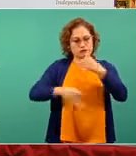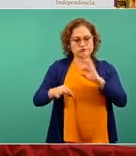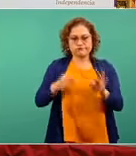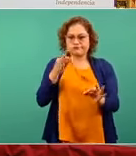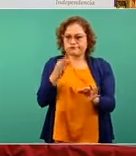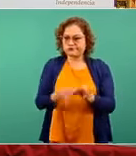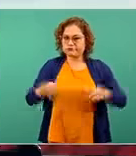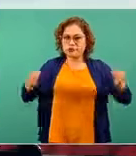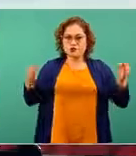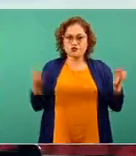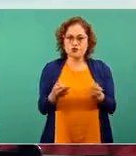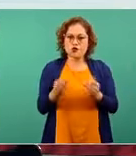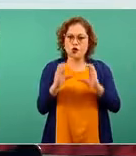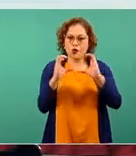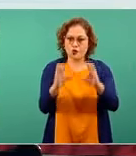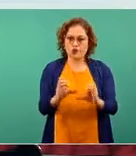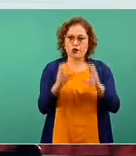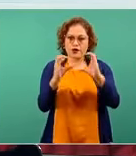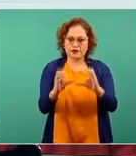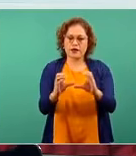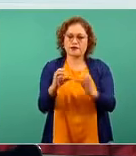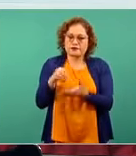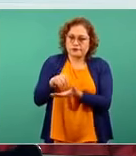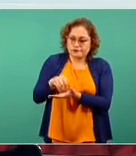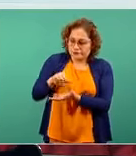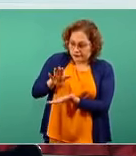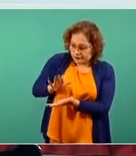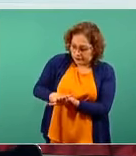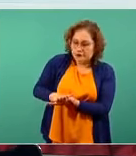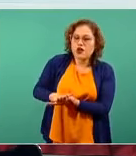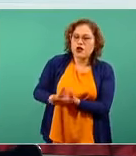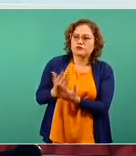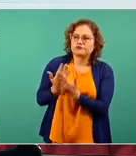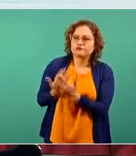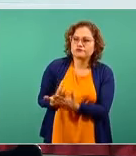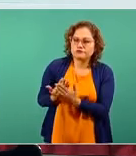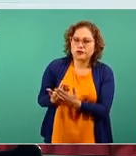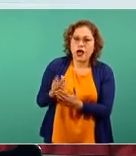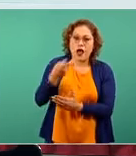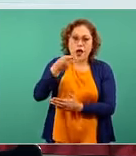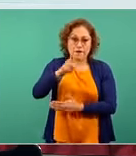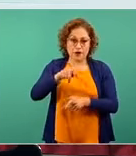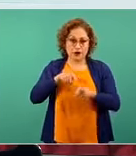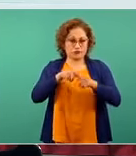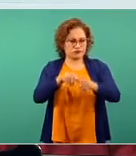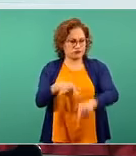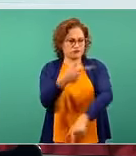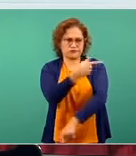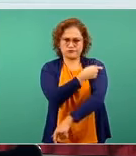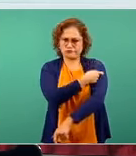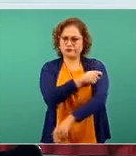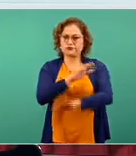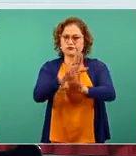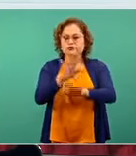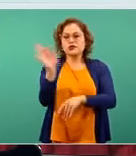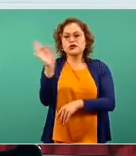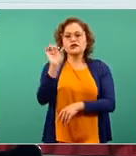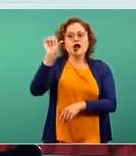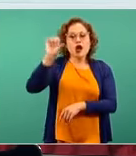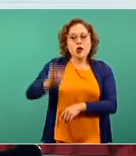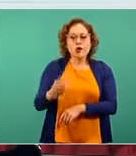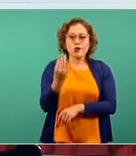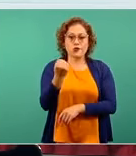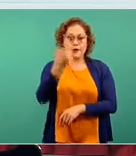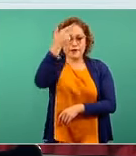se retrasa el registro, no la vacunación, pero sí el registro. Muy probablemente hoy a las 21 horas tendremos una actualización